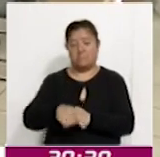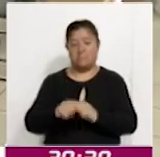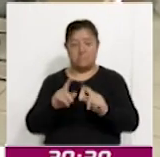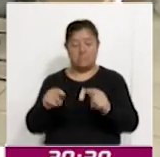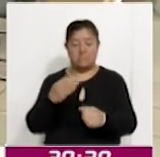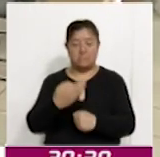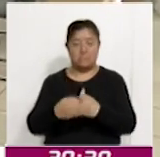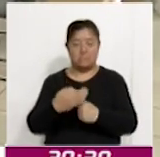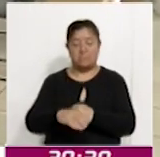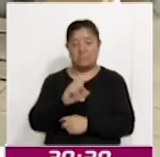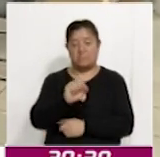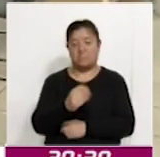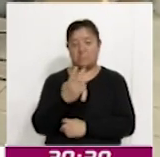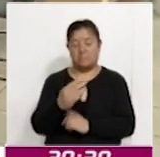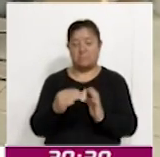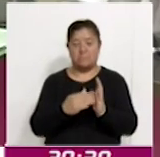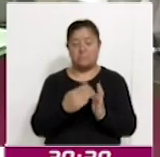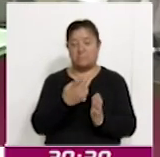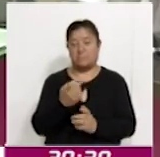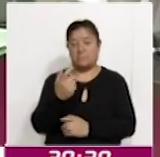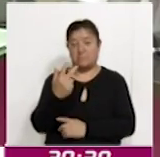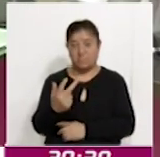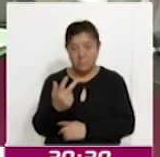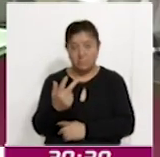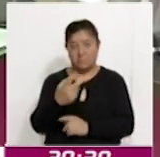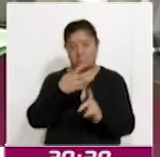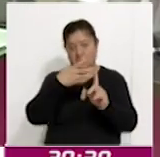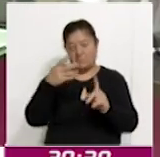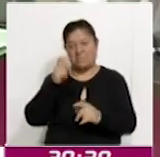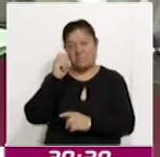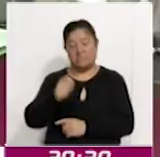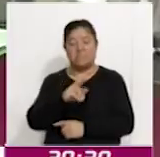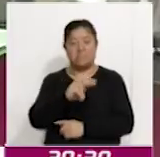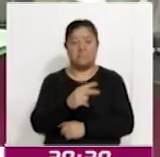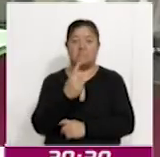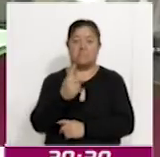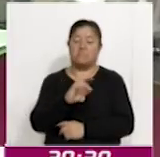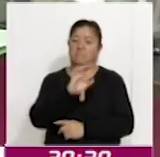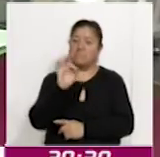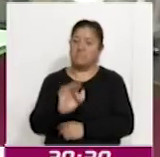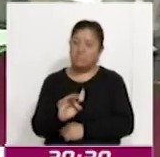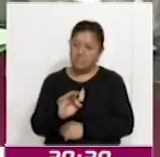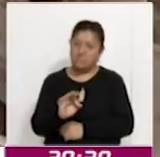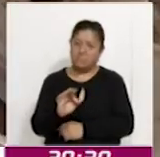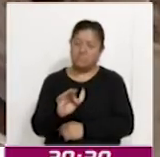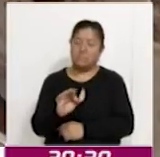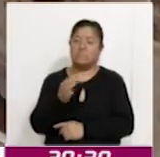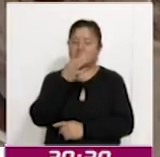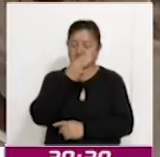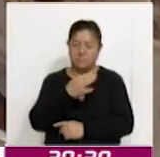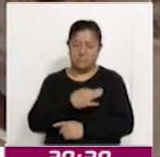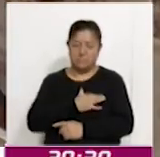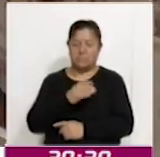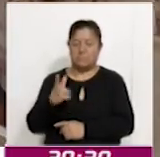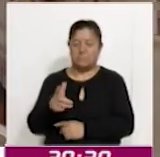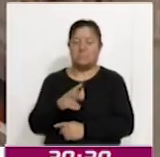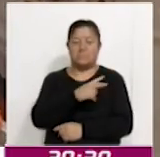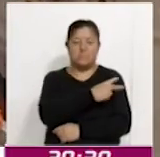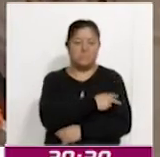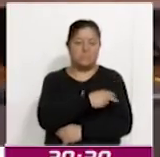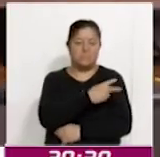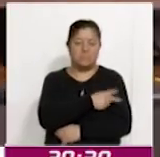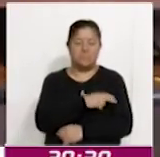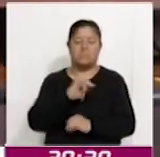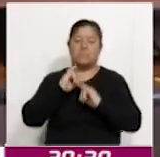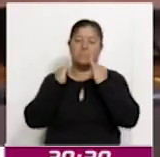63 mil 308 credenciales, lo que representa un 82% del total inicial, informó la vocal de Registro Federal de Electores de la